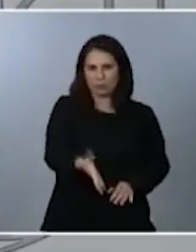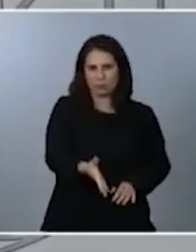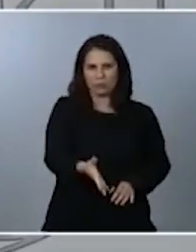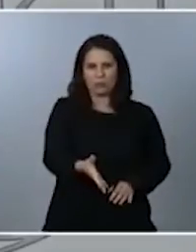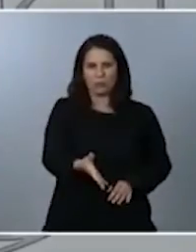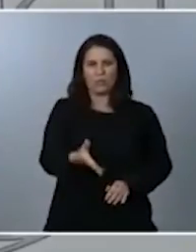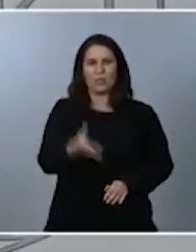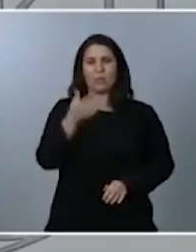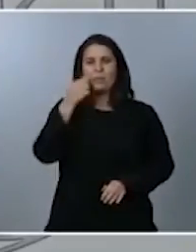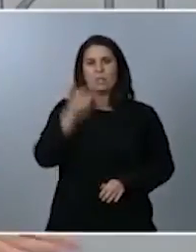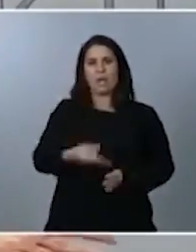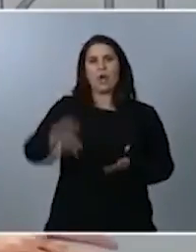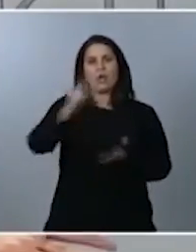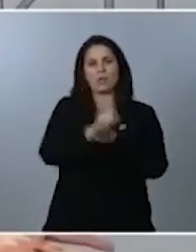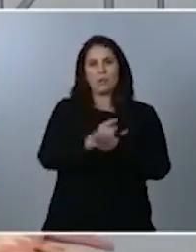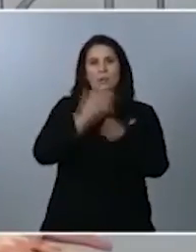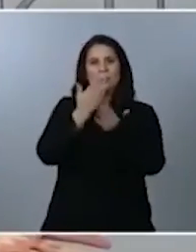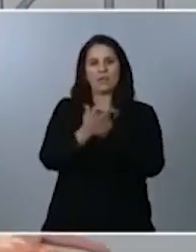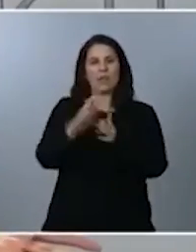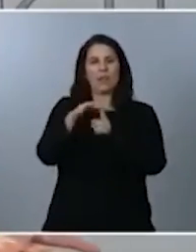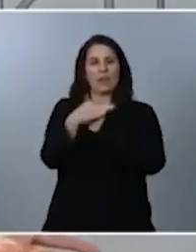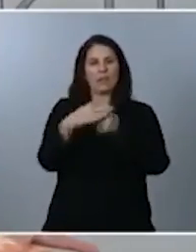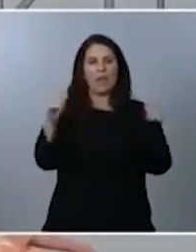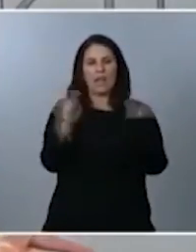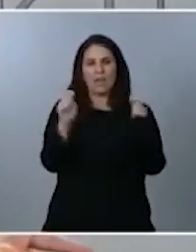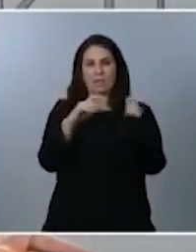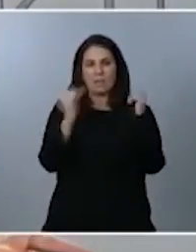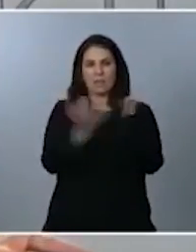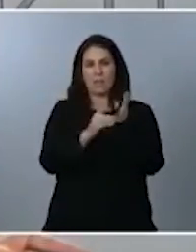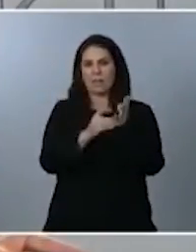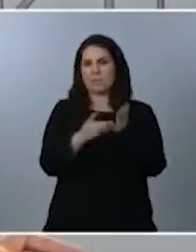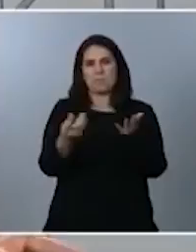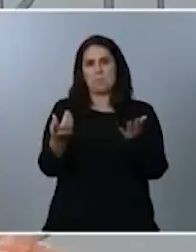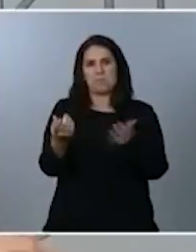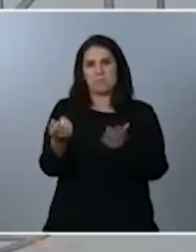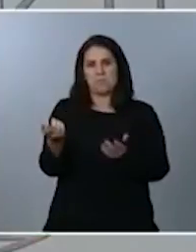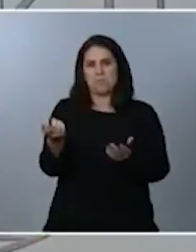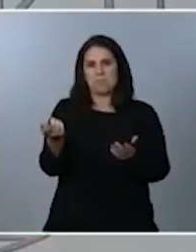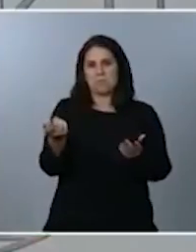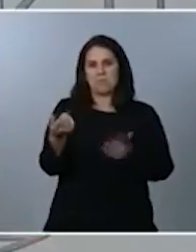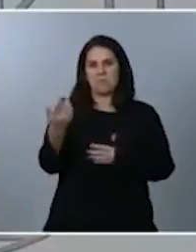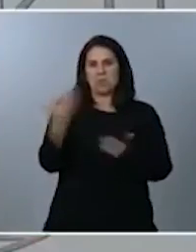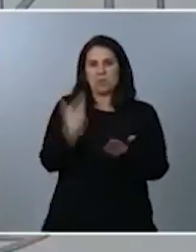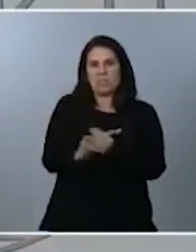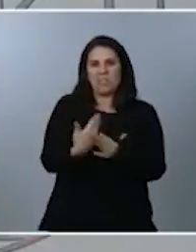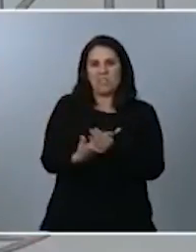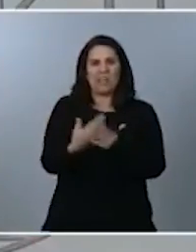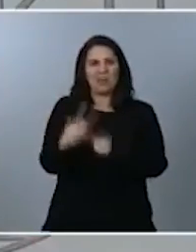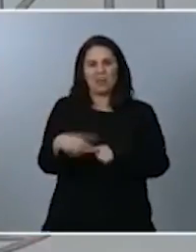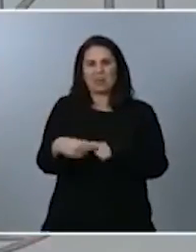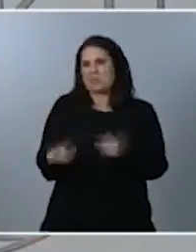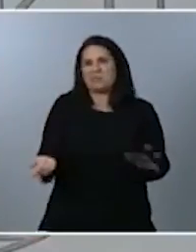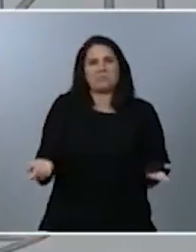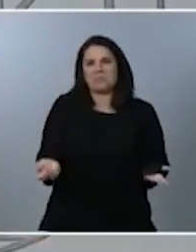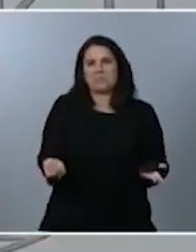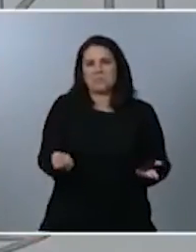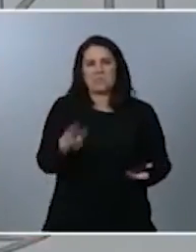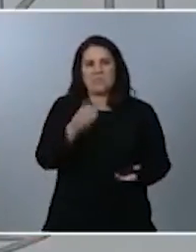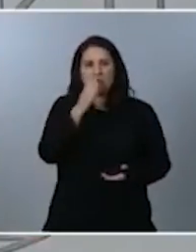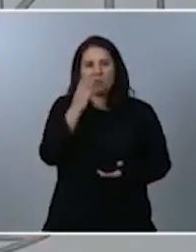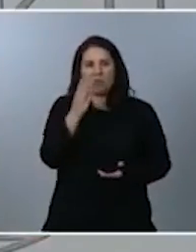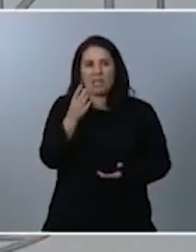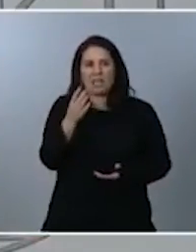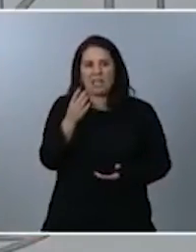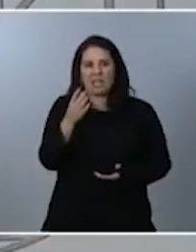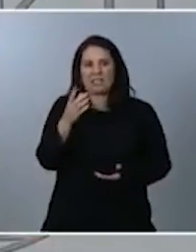del decreto de alarma no tiene que contar ningún tipo de restricción ni justificarla porque de por sí solo no lo conlleva será lo que hagan